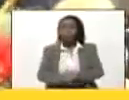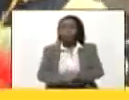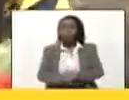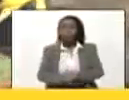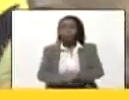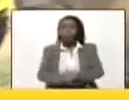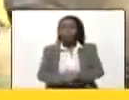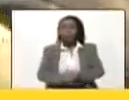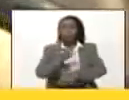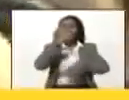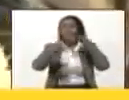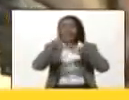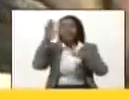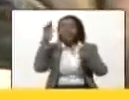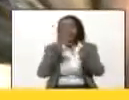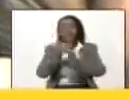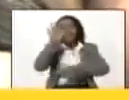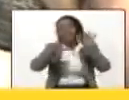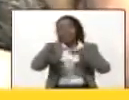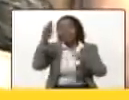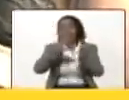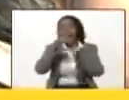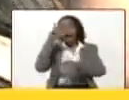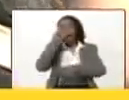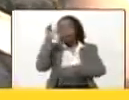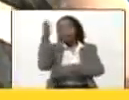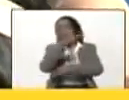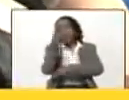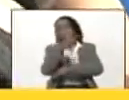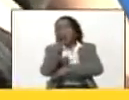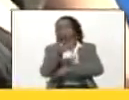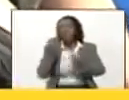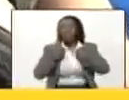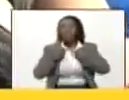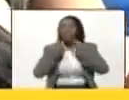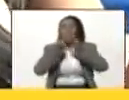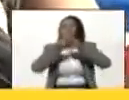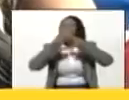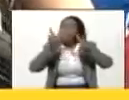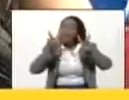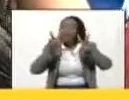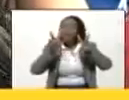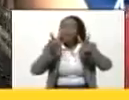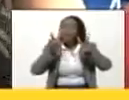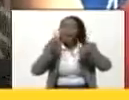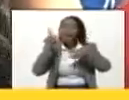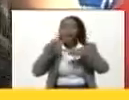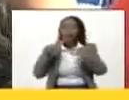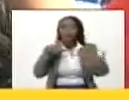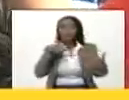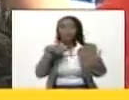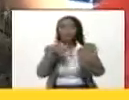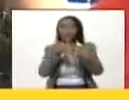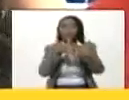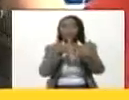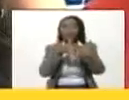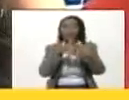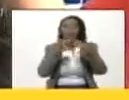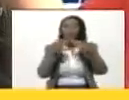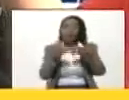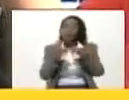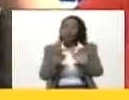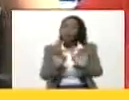13.000, 15.000 años viviendo en paz con los conflictos naturales